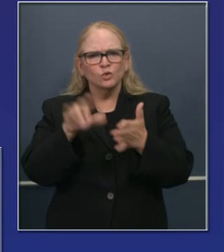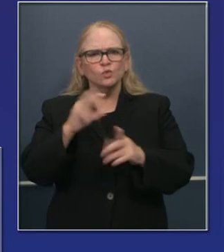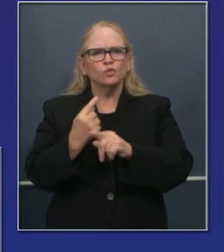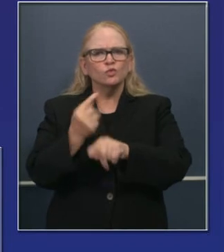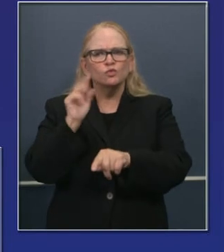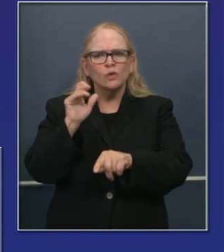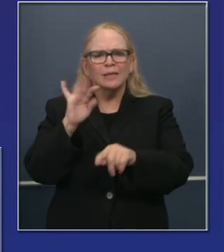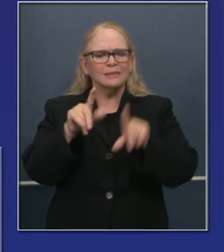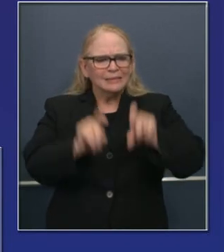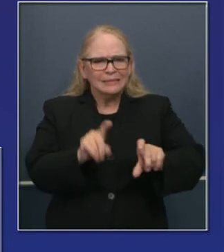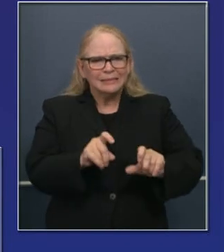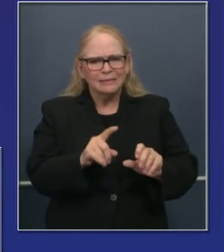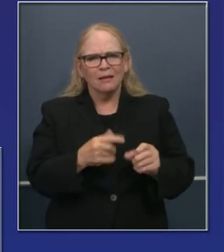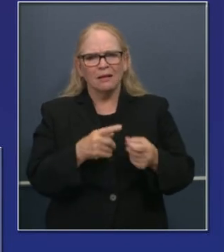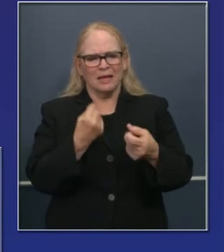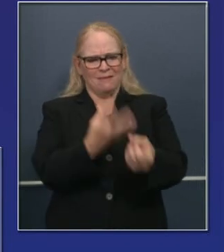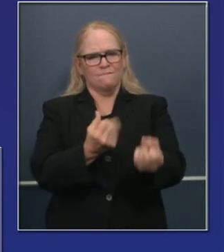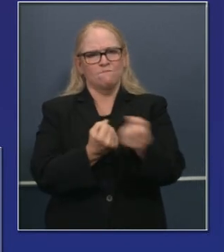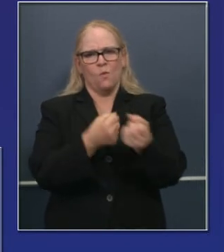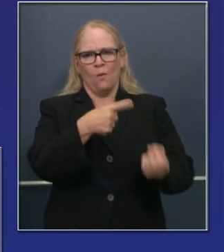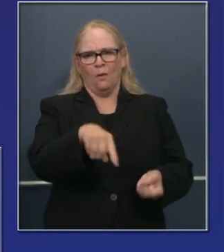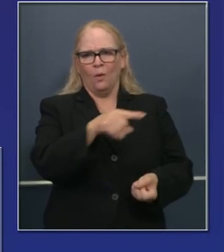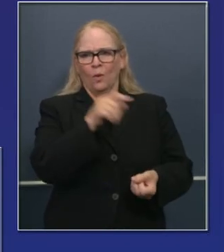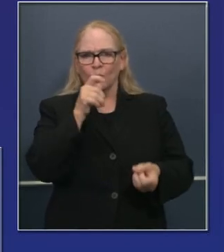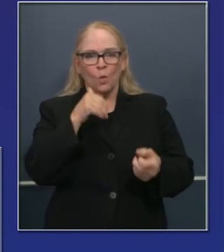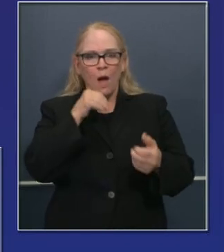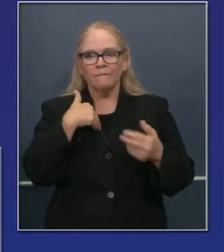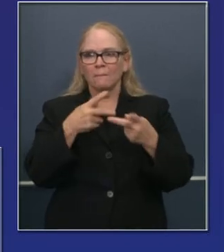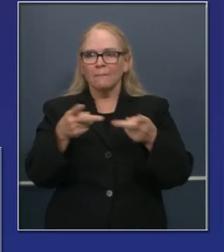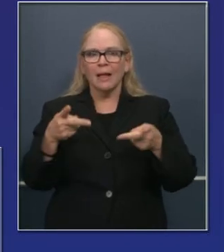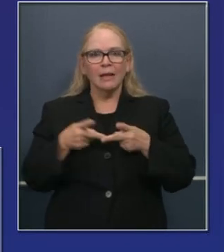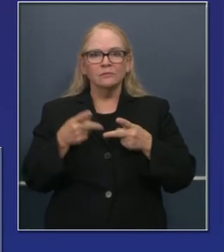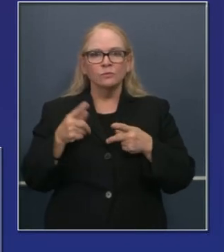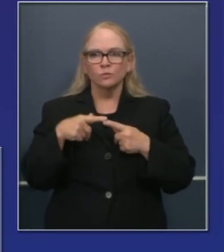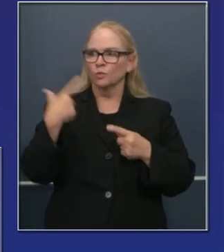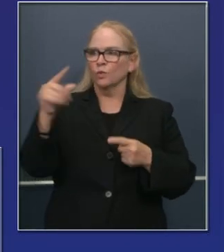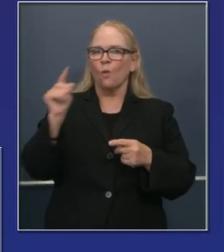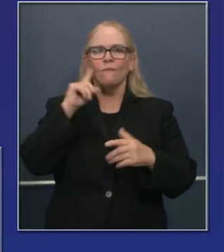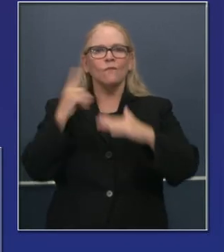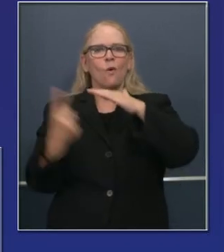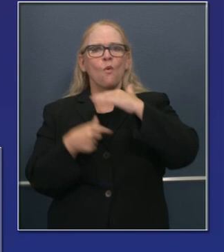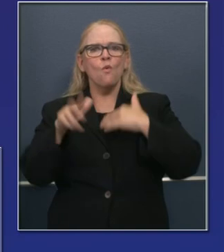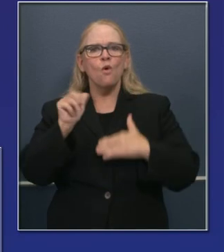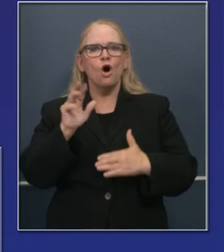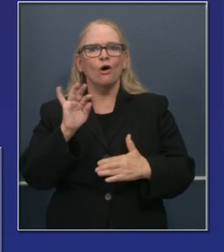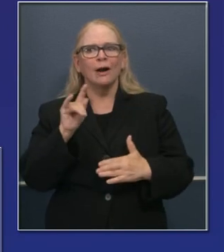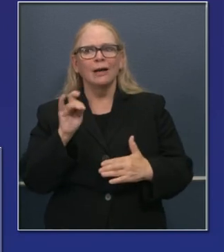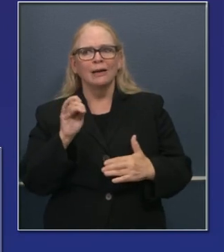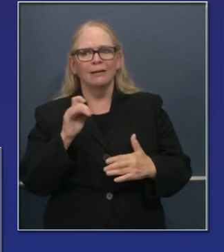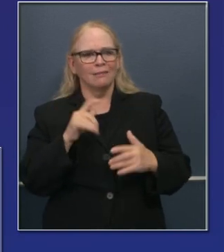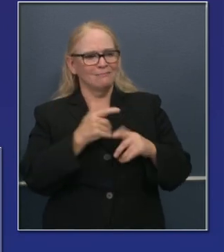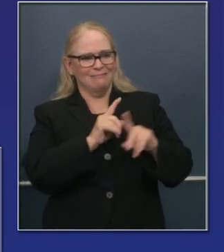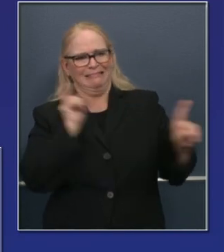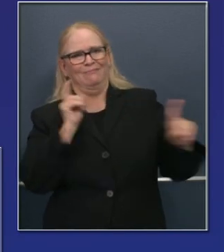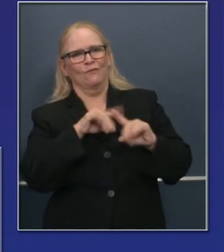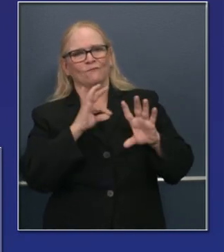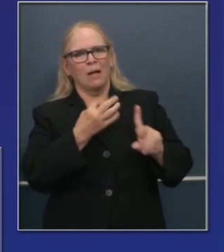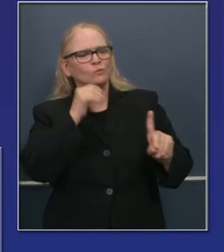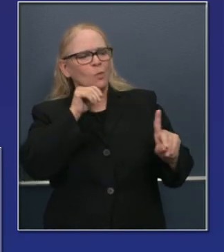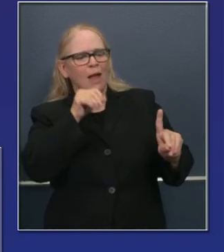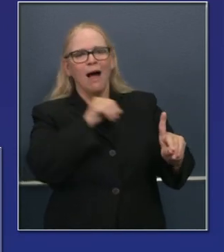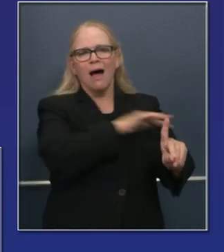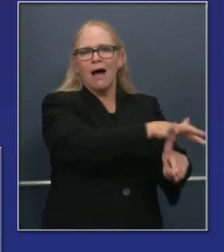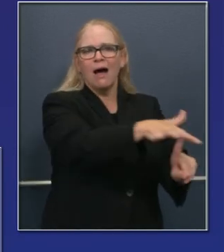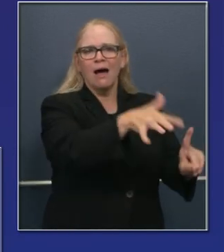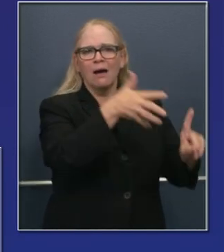rastrear a personas infectadas y hacer pruebas a individuos. Antes de presentar al doctor Gally, quiero hacer